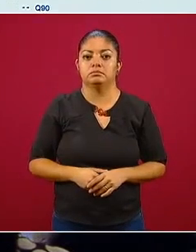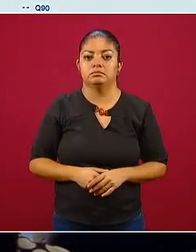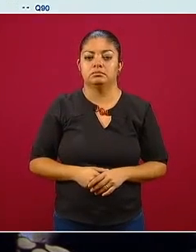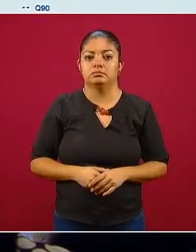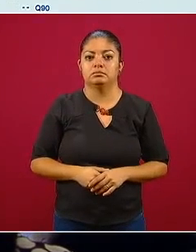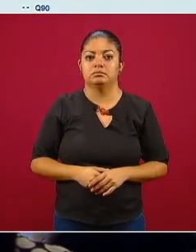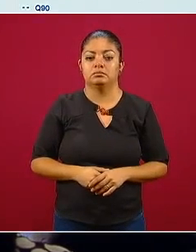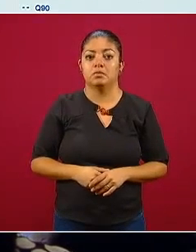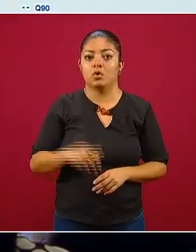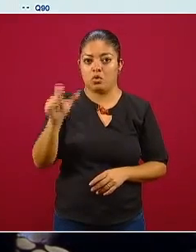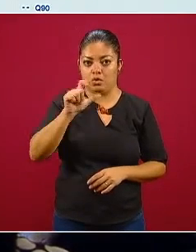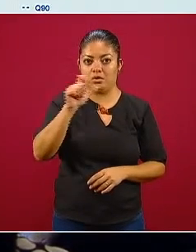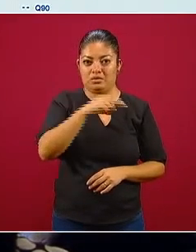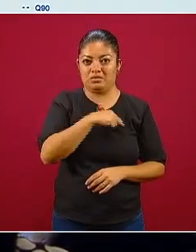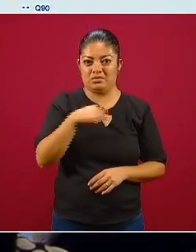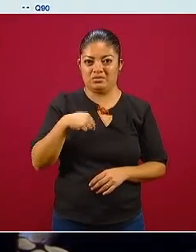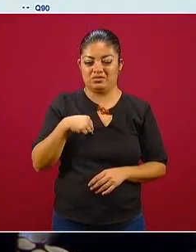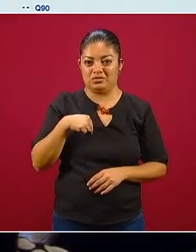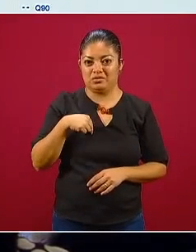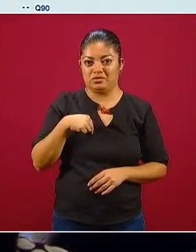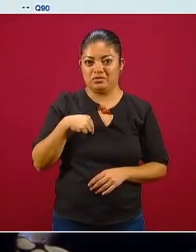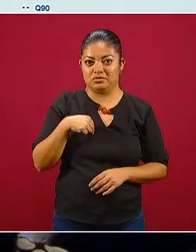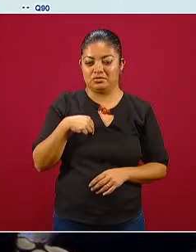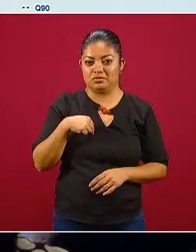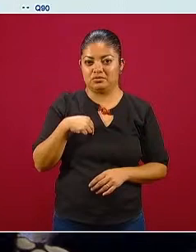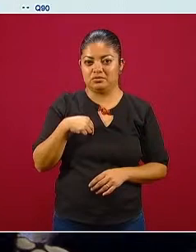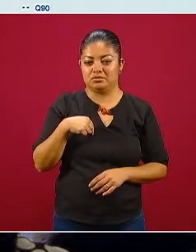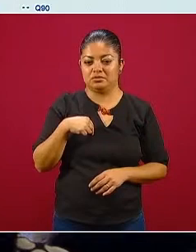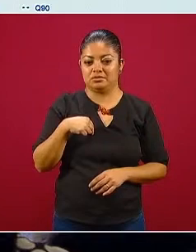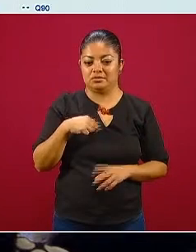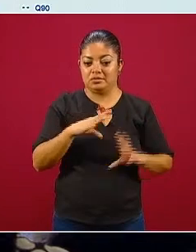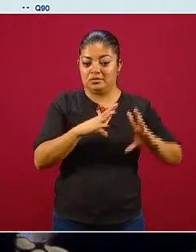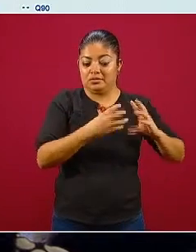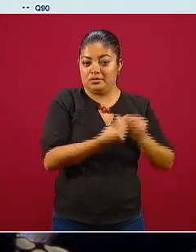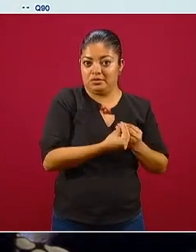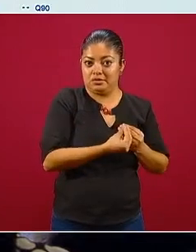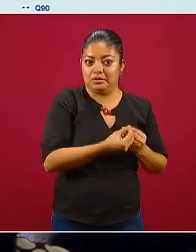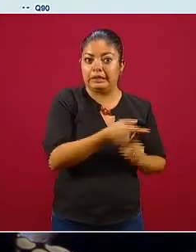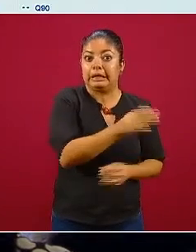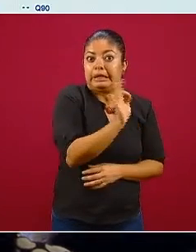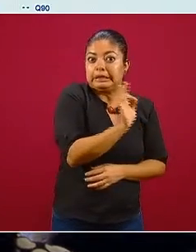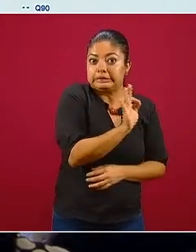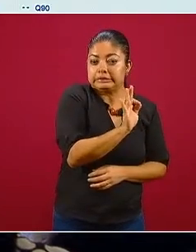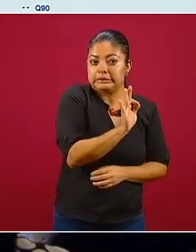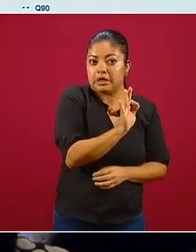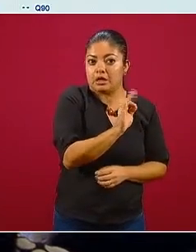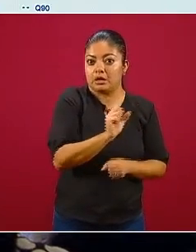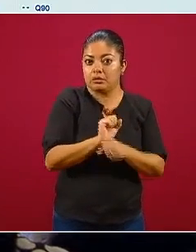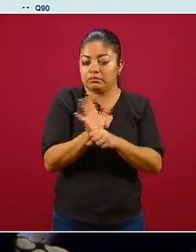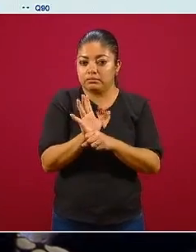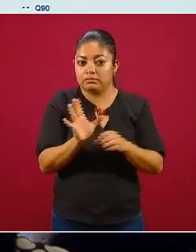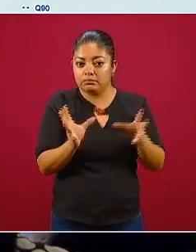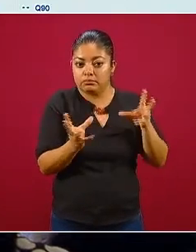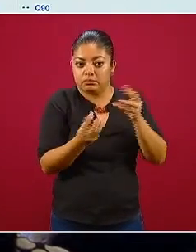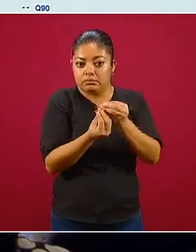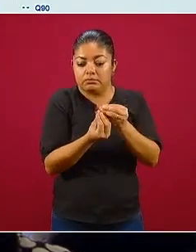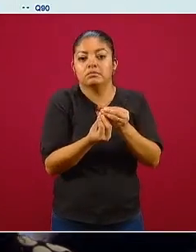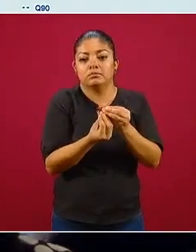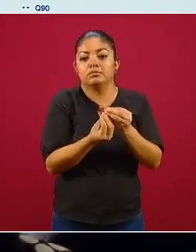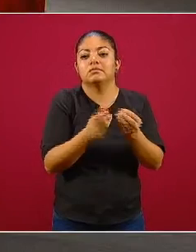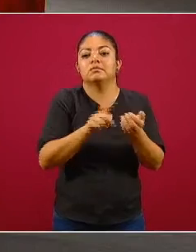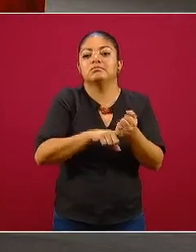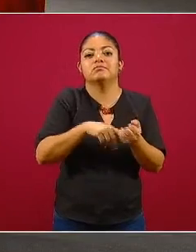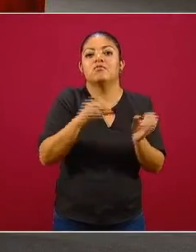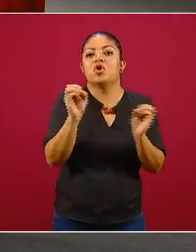cuando consideramos los casos sospechosos se queda ahí es un retraso de la confirmación o de la